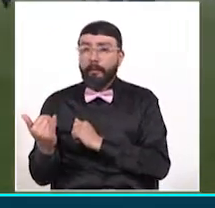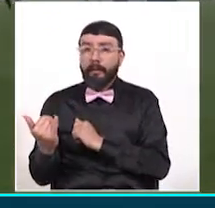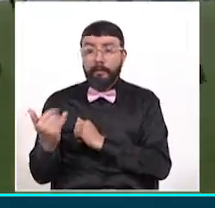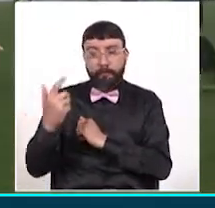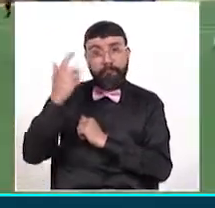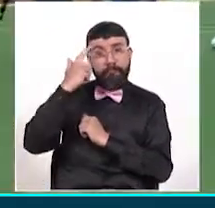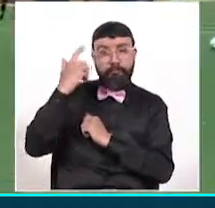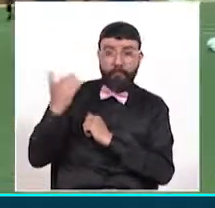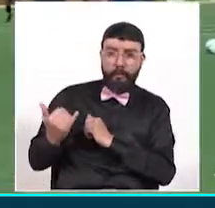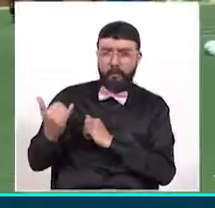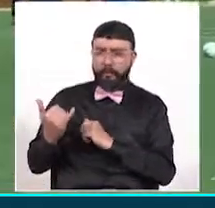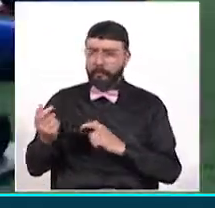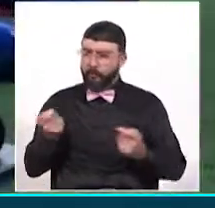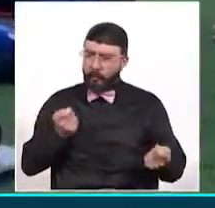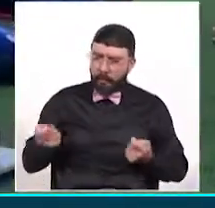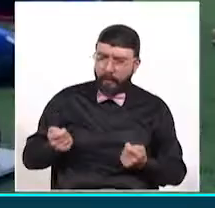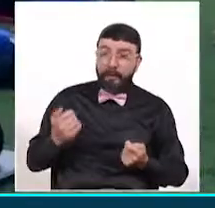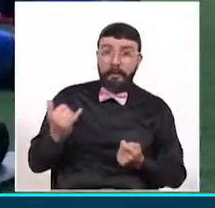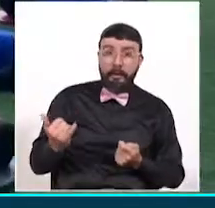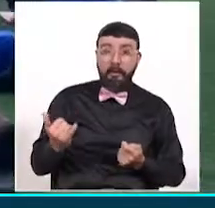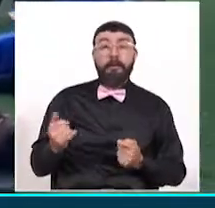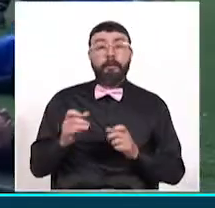creo que va a ser en lo táctico muy importante